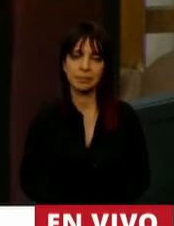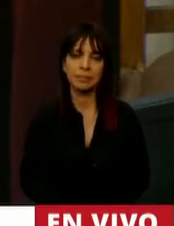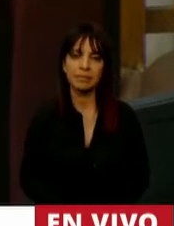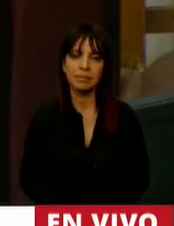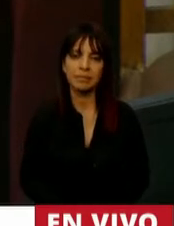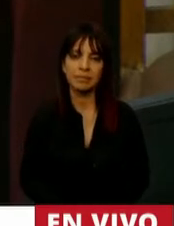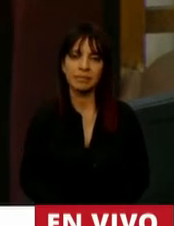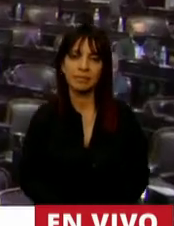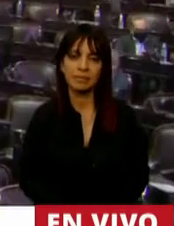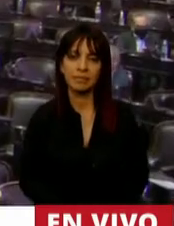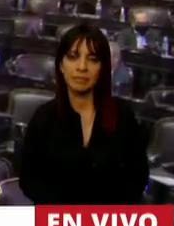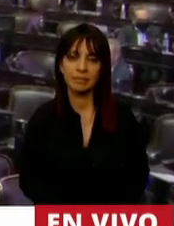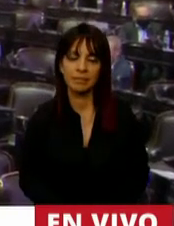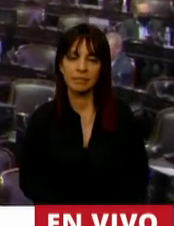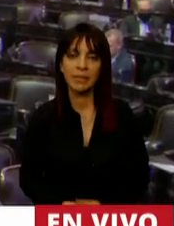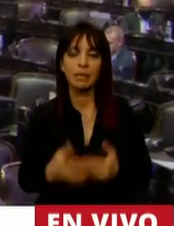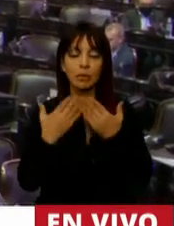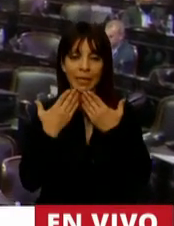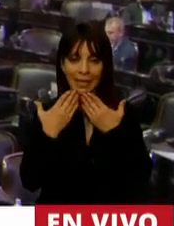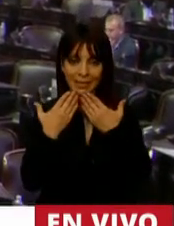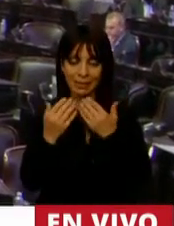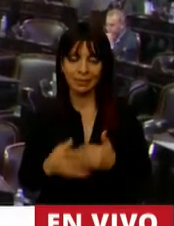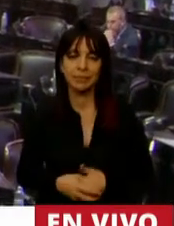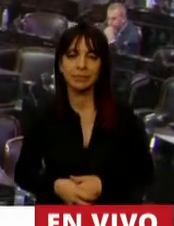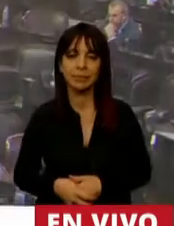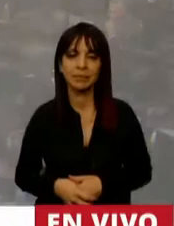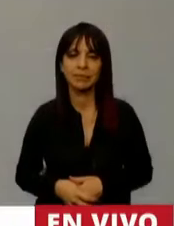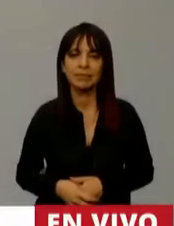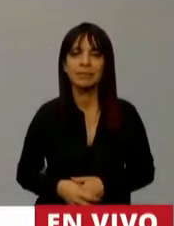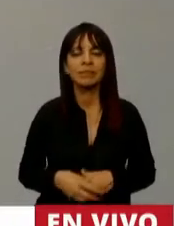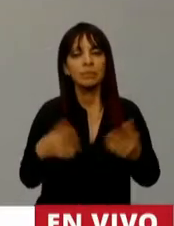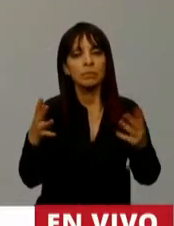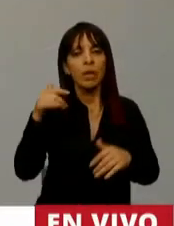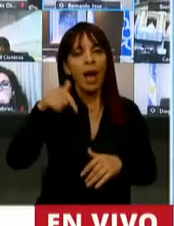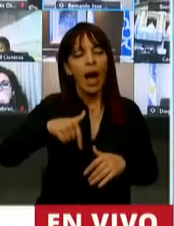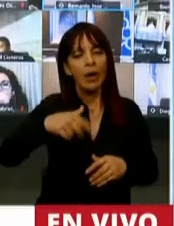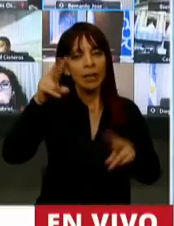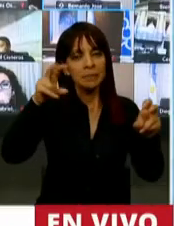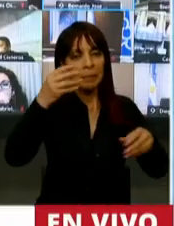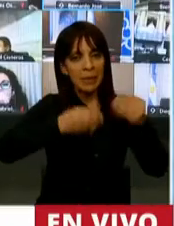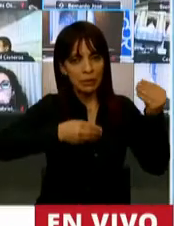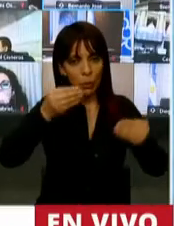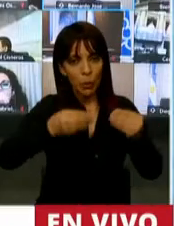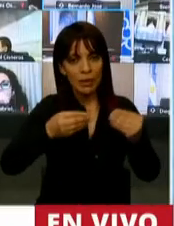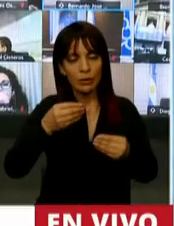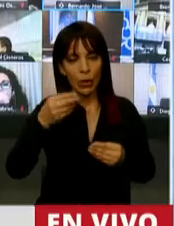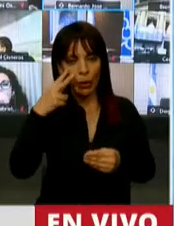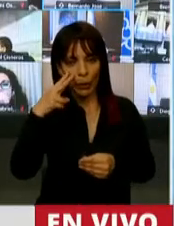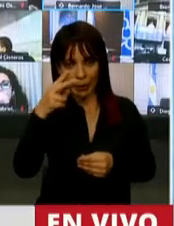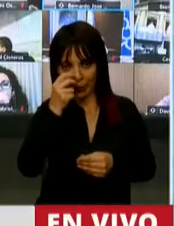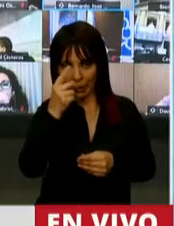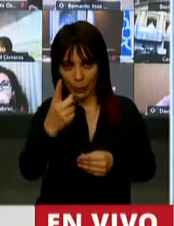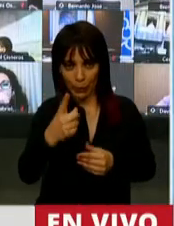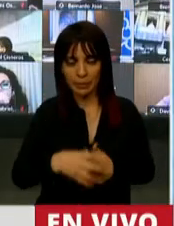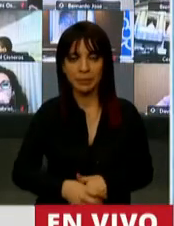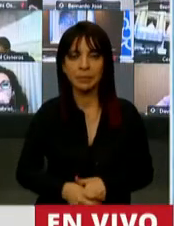Gracias, señor presidente. Bueno, nos encontramos tratando este presupuesto 2021, que